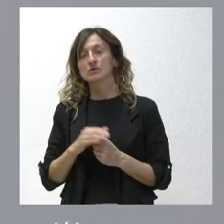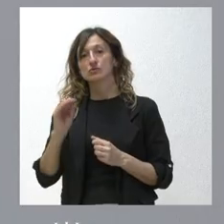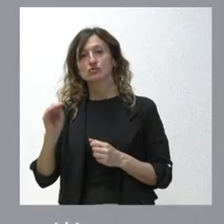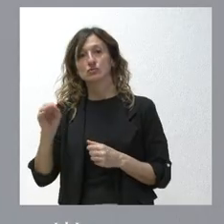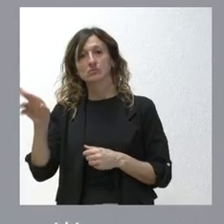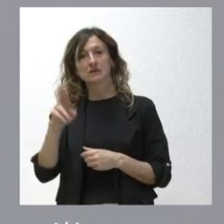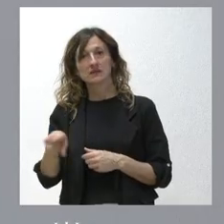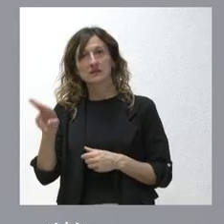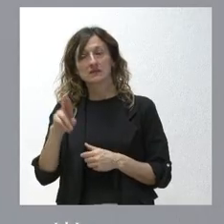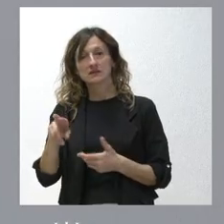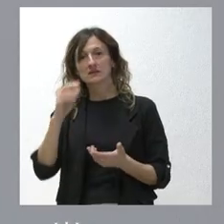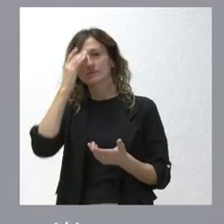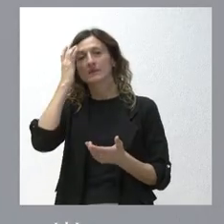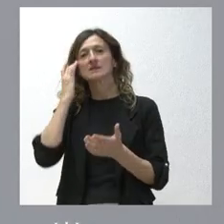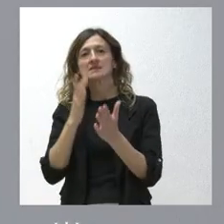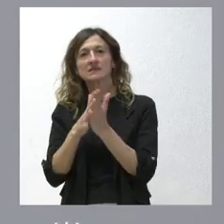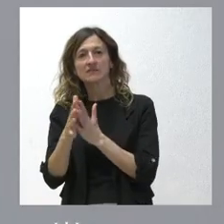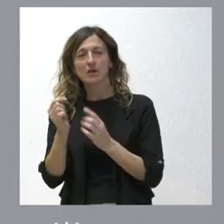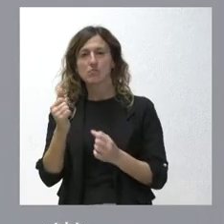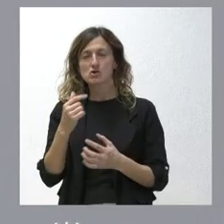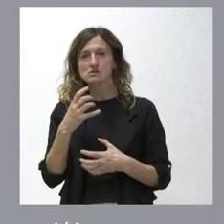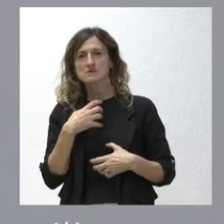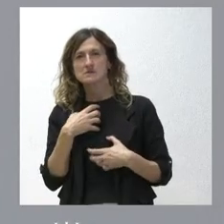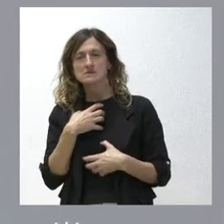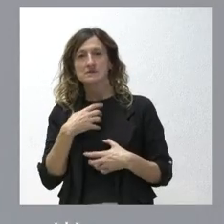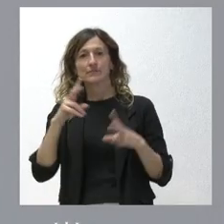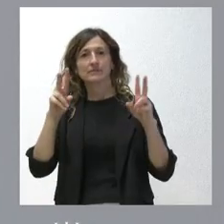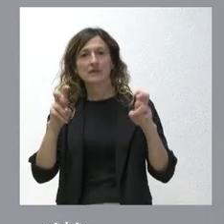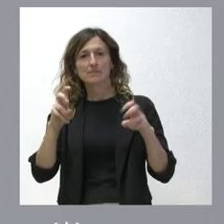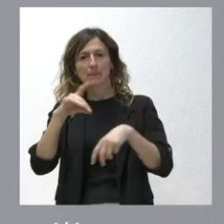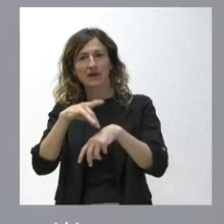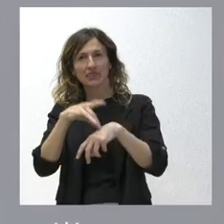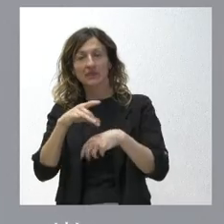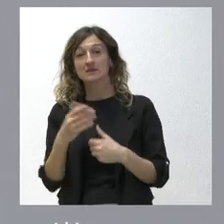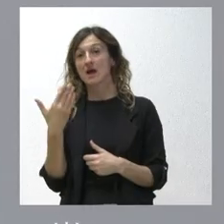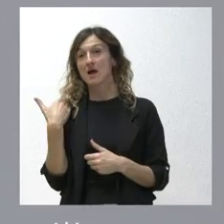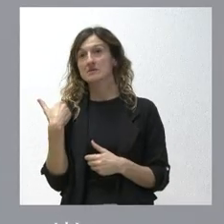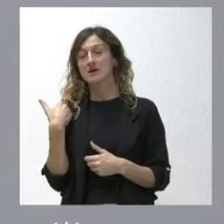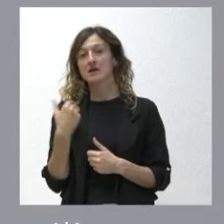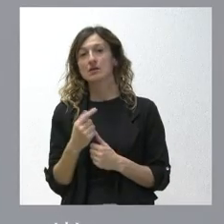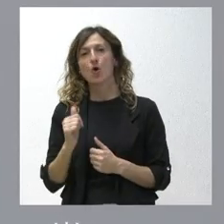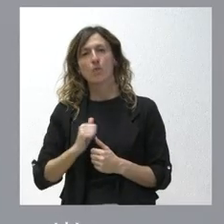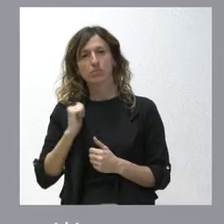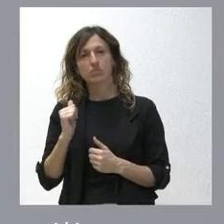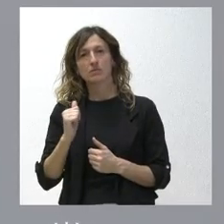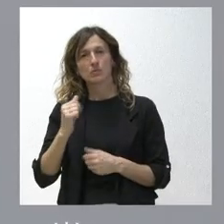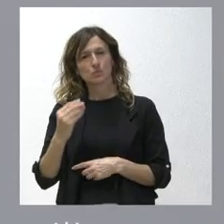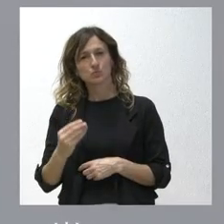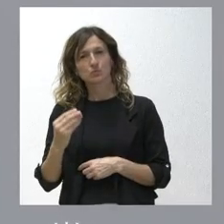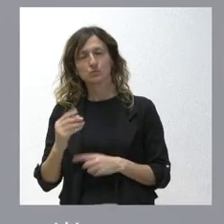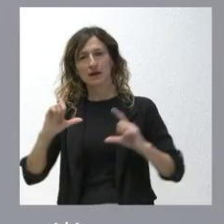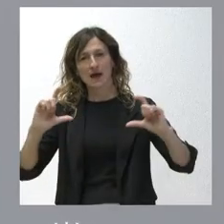está causando un cierto desasosiego entre los pacientes ayer hubo una muy buena oportunidad para